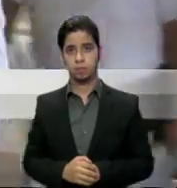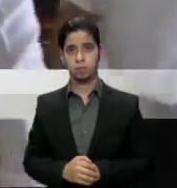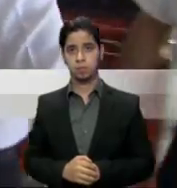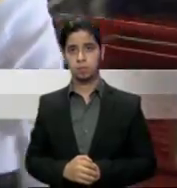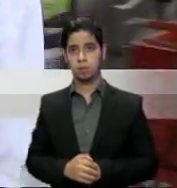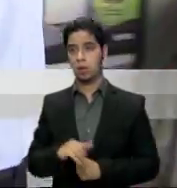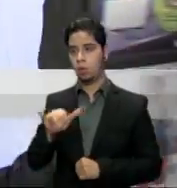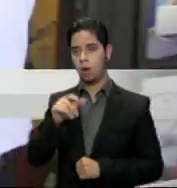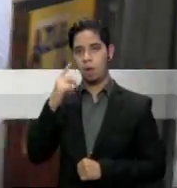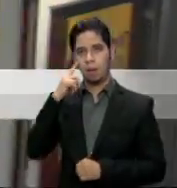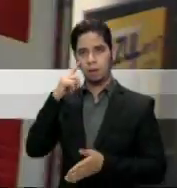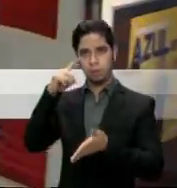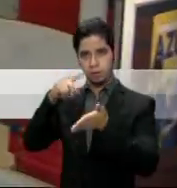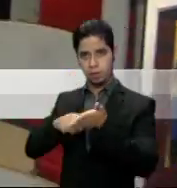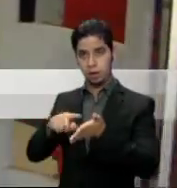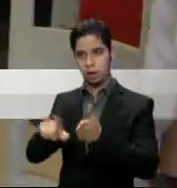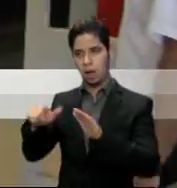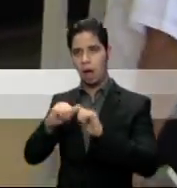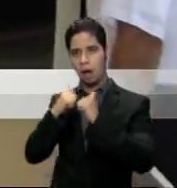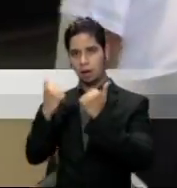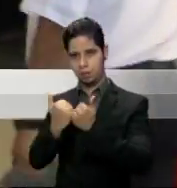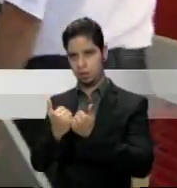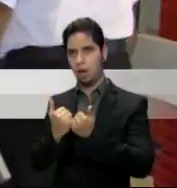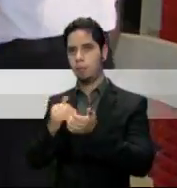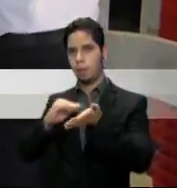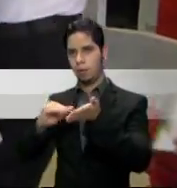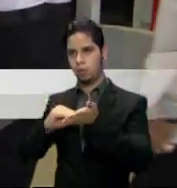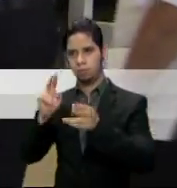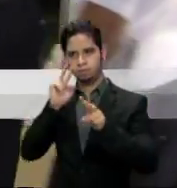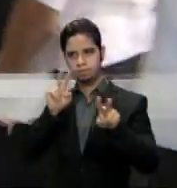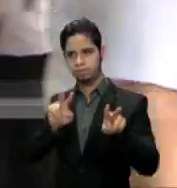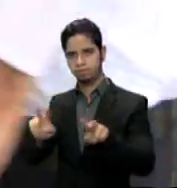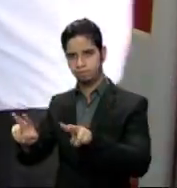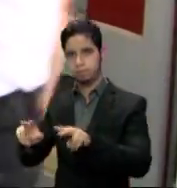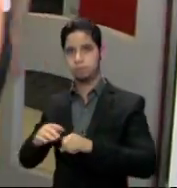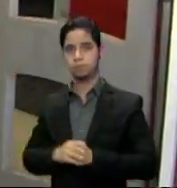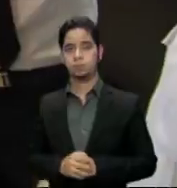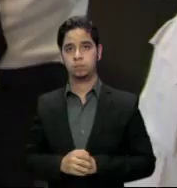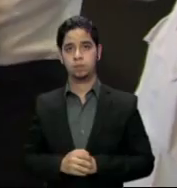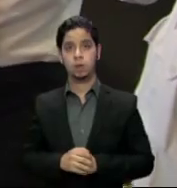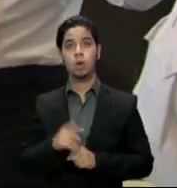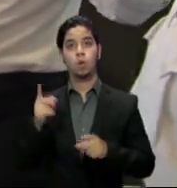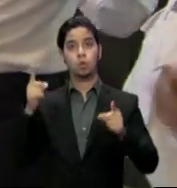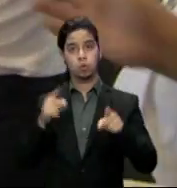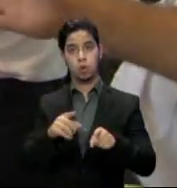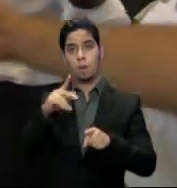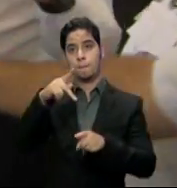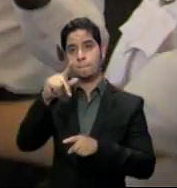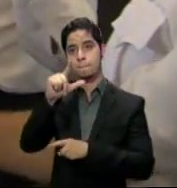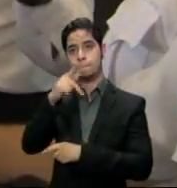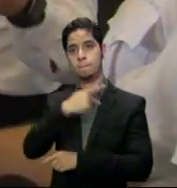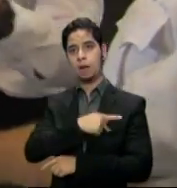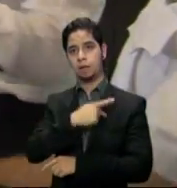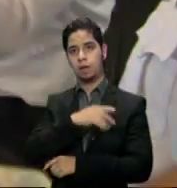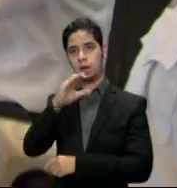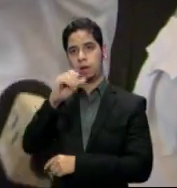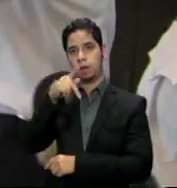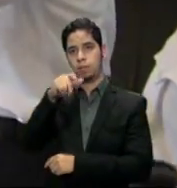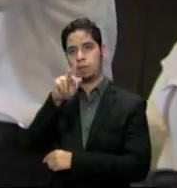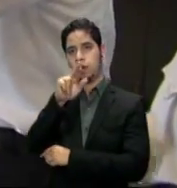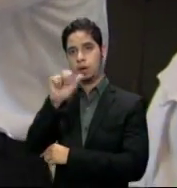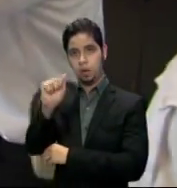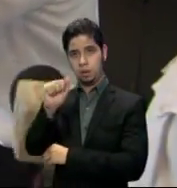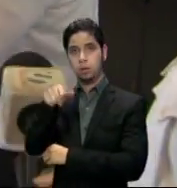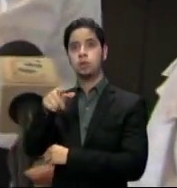vigencia del permiso que emite la agencia. La iniciativa que inició en el Centro Comercial Plaza Caparra y culminó en la avenida de Diego